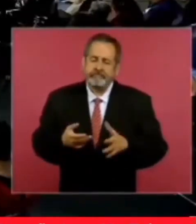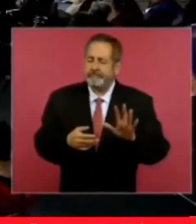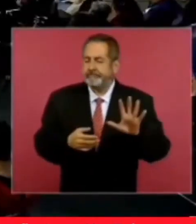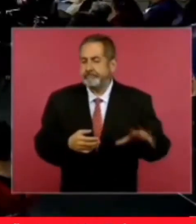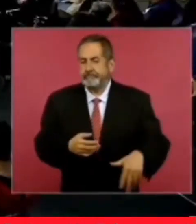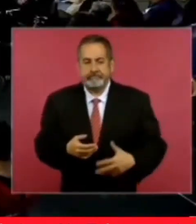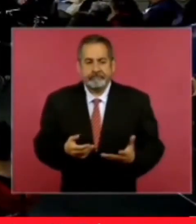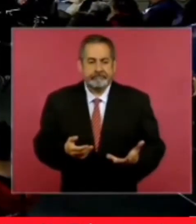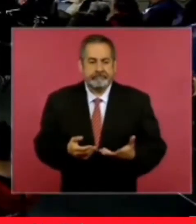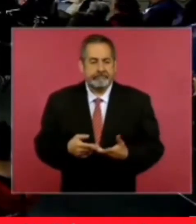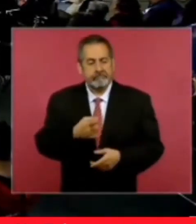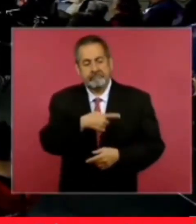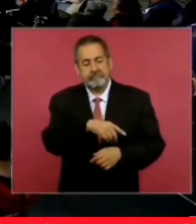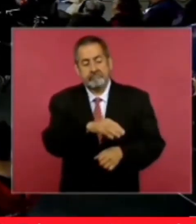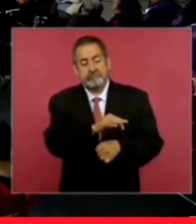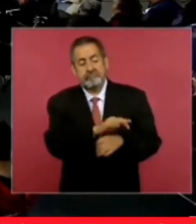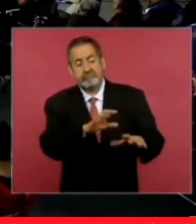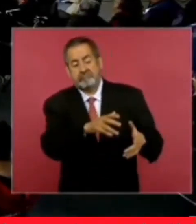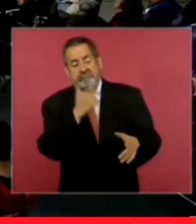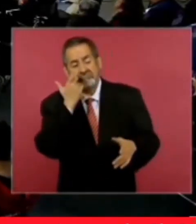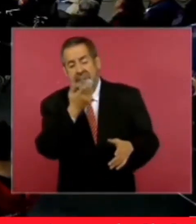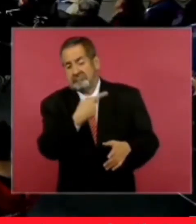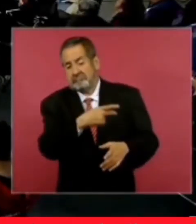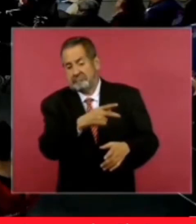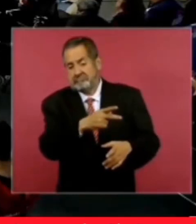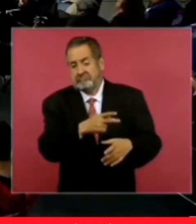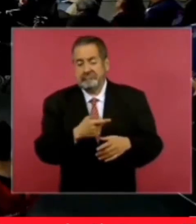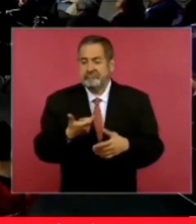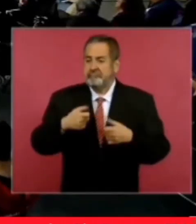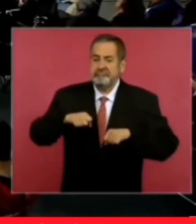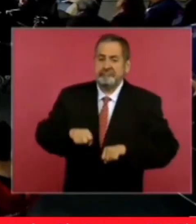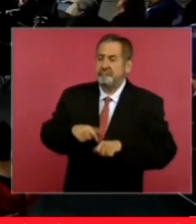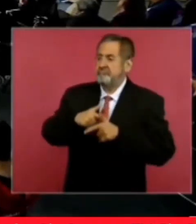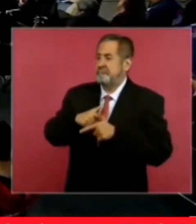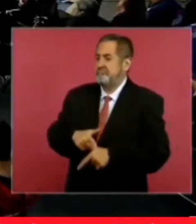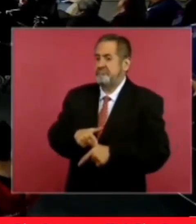por la defensa de intereses y de privilegios